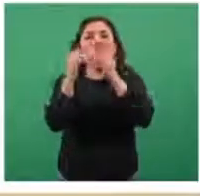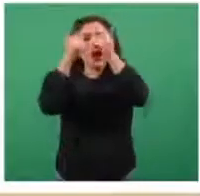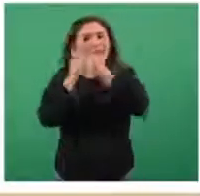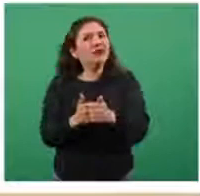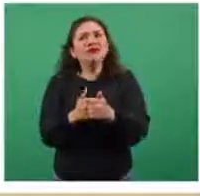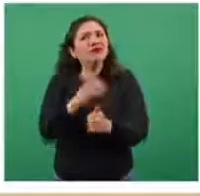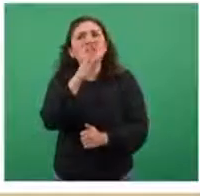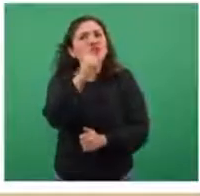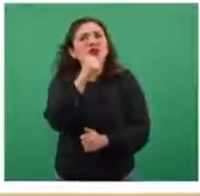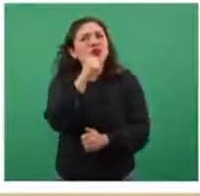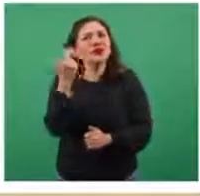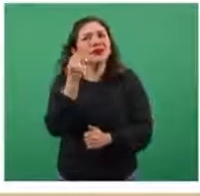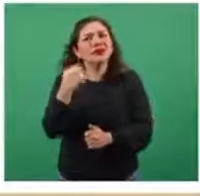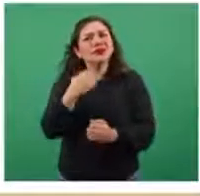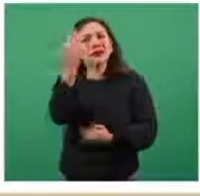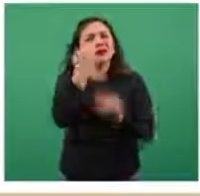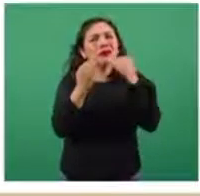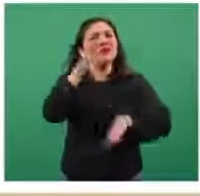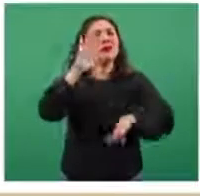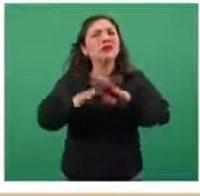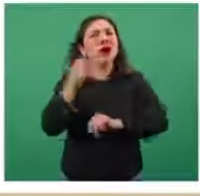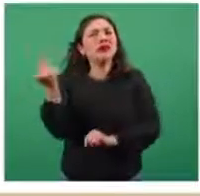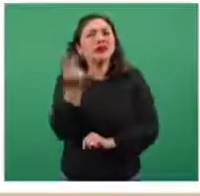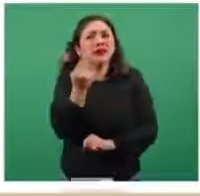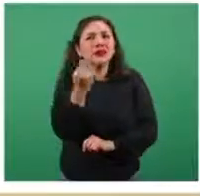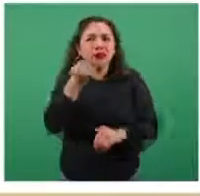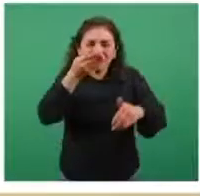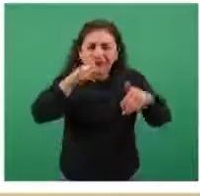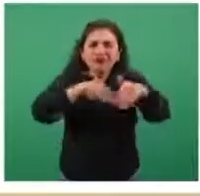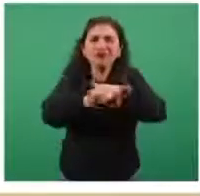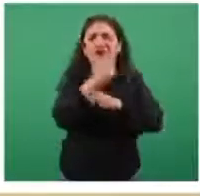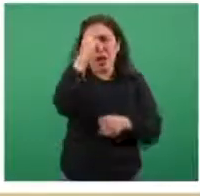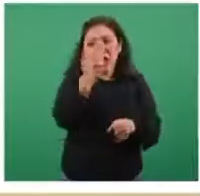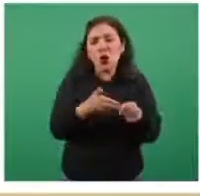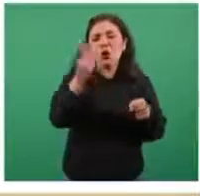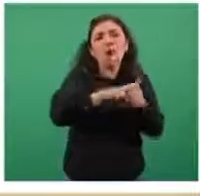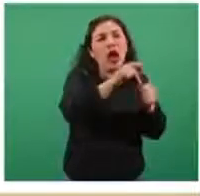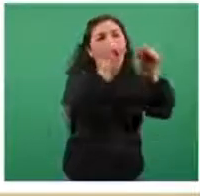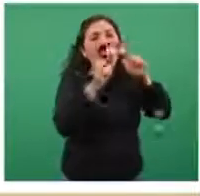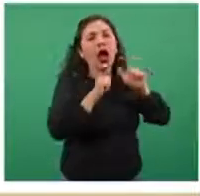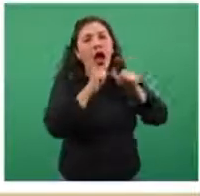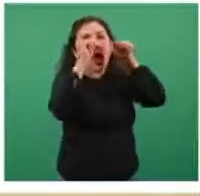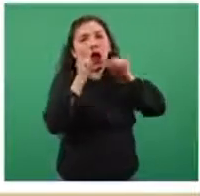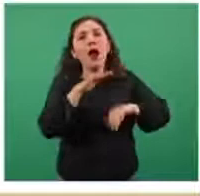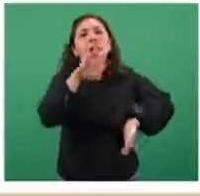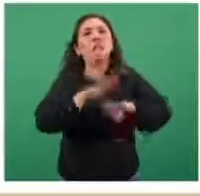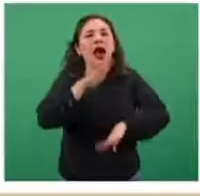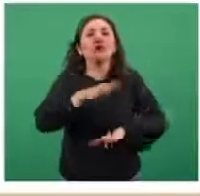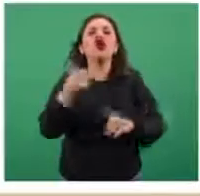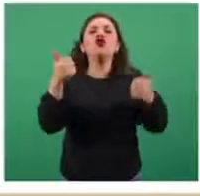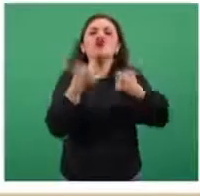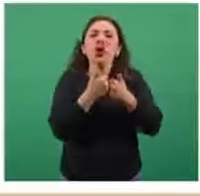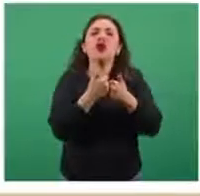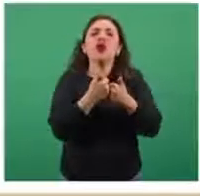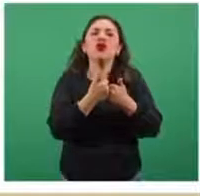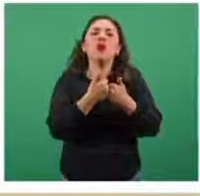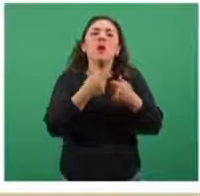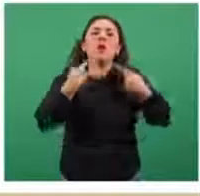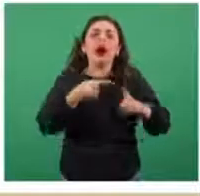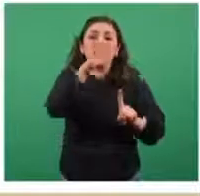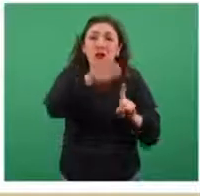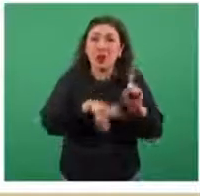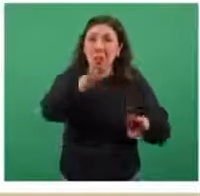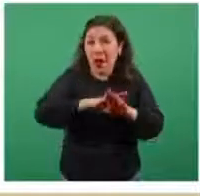casa, en seguimiento domiciliario, pero que requieren una atención hospitalaria fuera de una atención de paciente